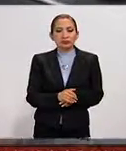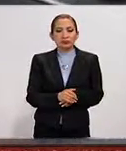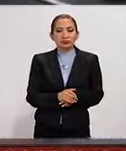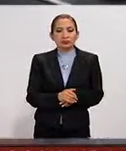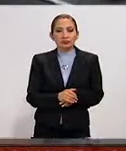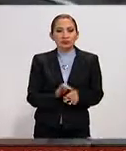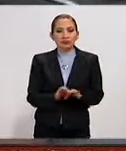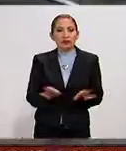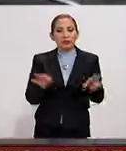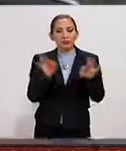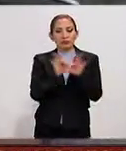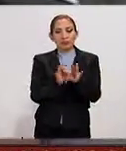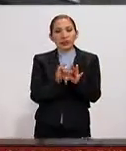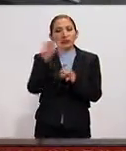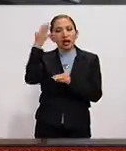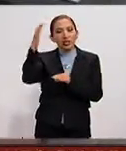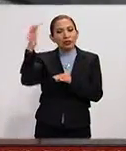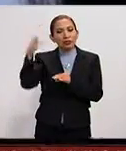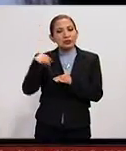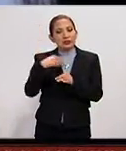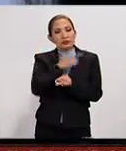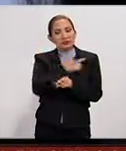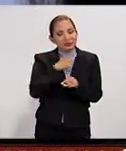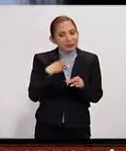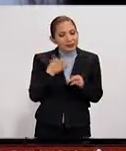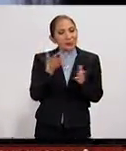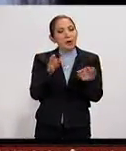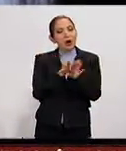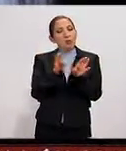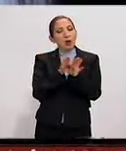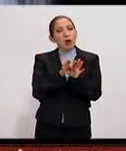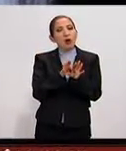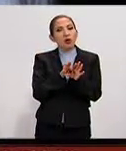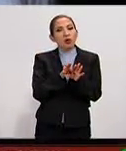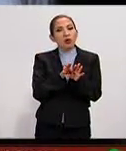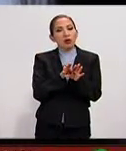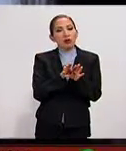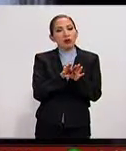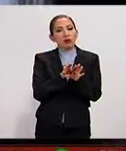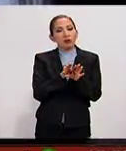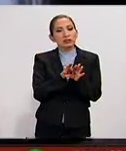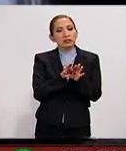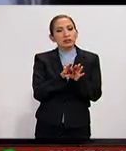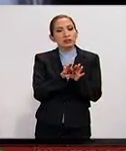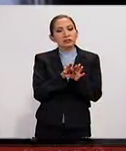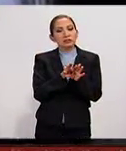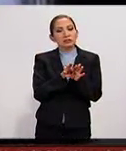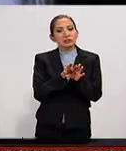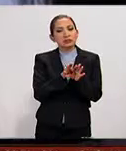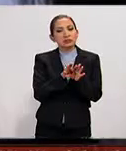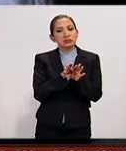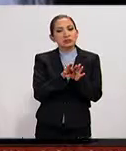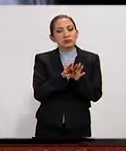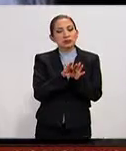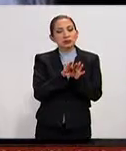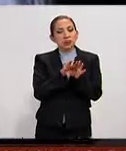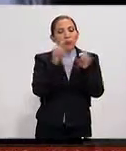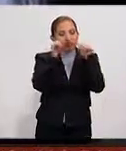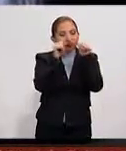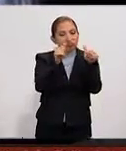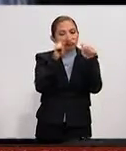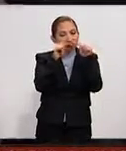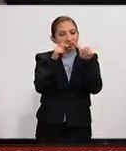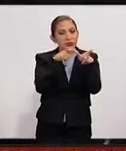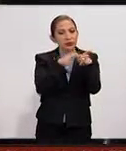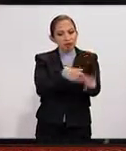es muy importante aquí que los adultos tengan un importante… Una vigilancia, ¿no?, permanente